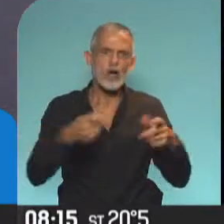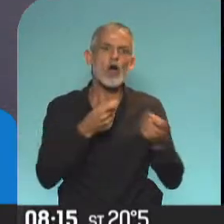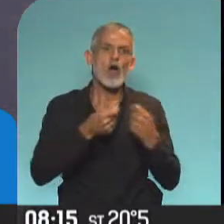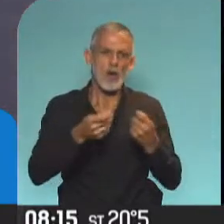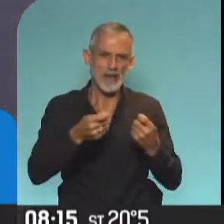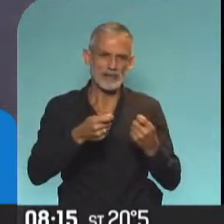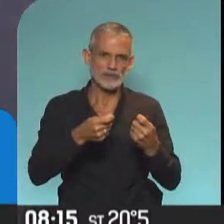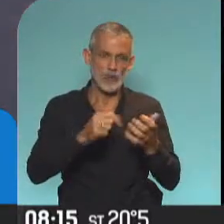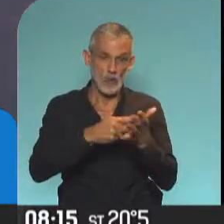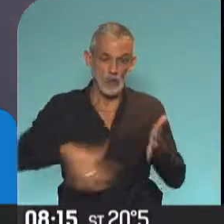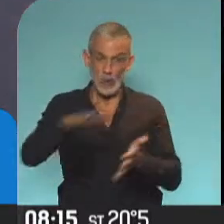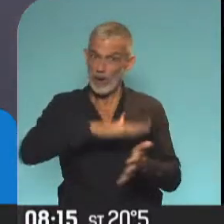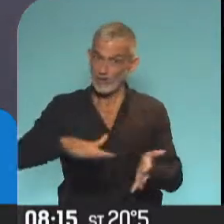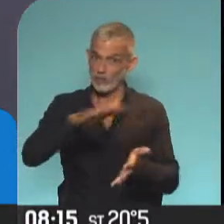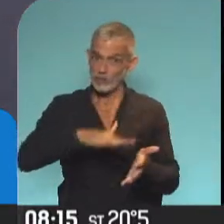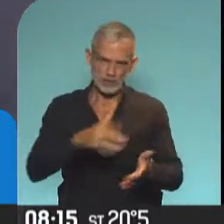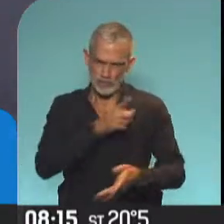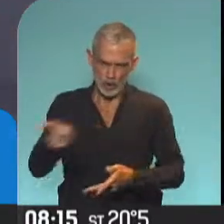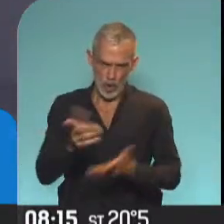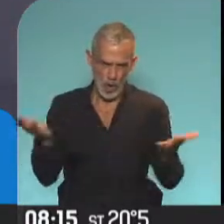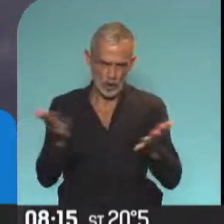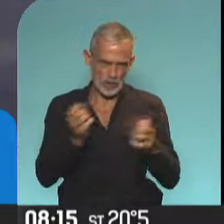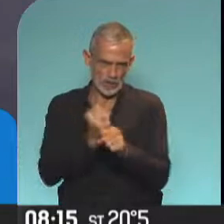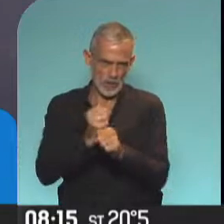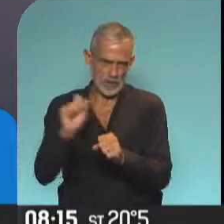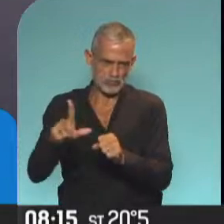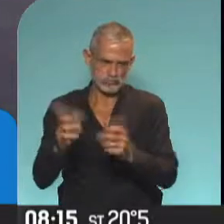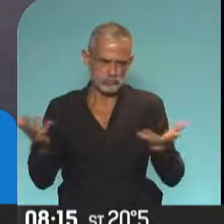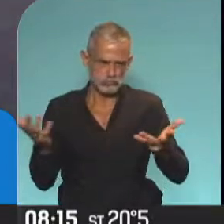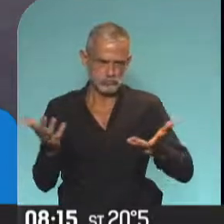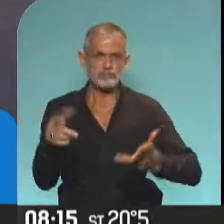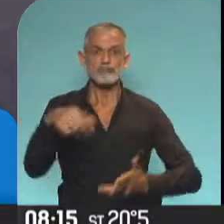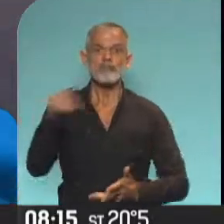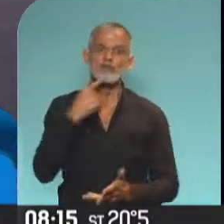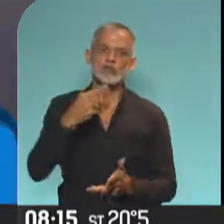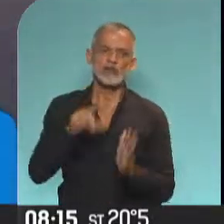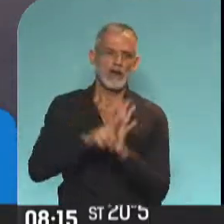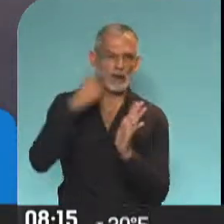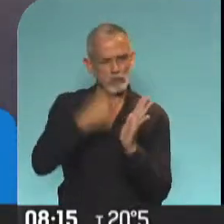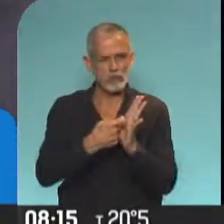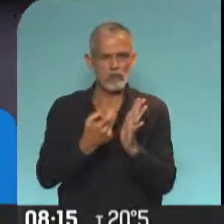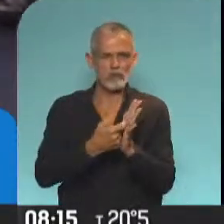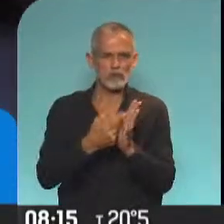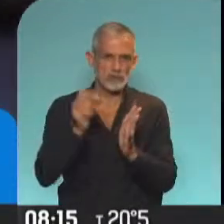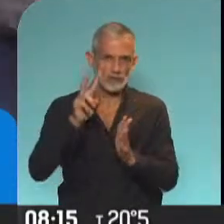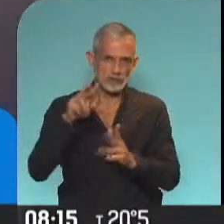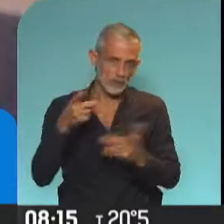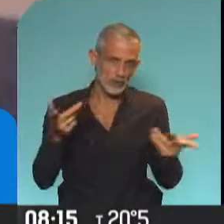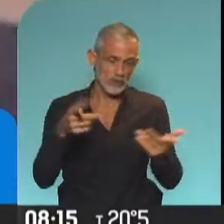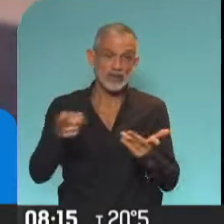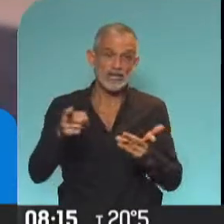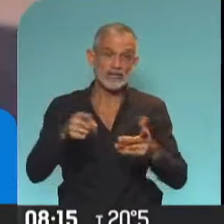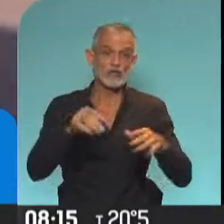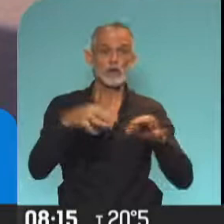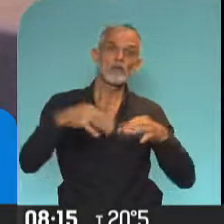de la Ciudad de Buenos Aires, que está muy en contra de esta actividad, podríamos decir, ellos dicen irregular, de los manteros que desplegan sus